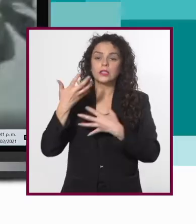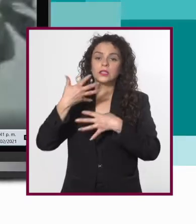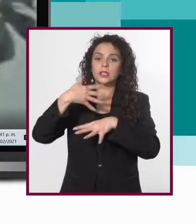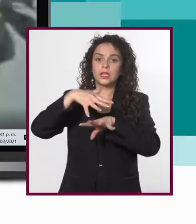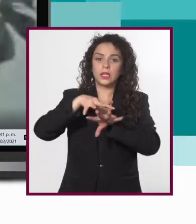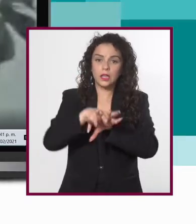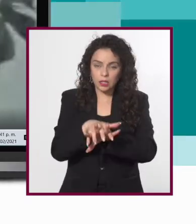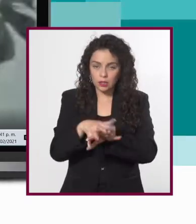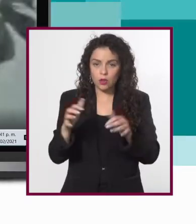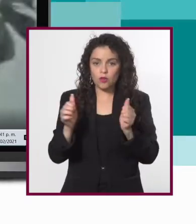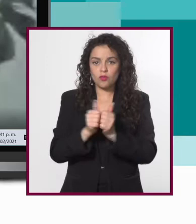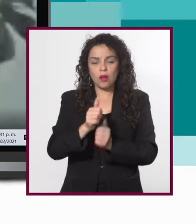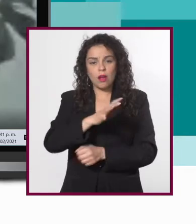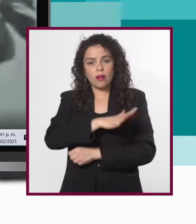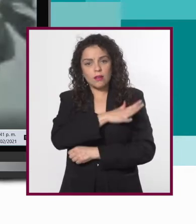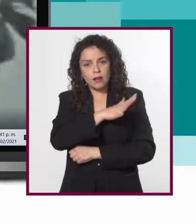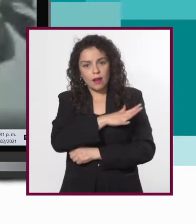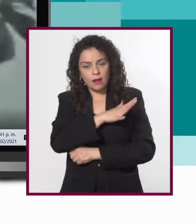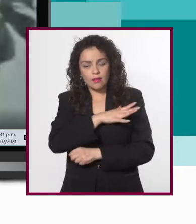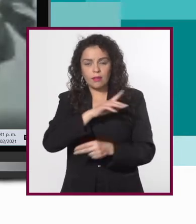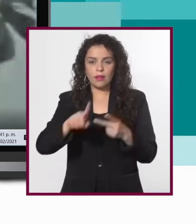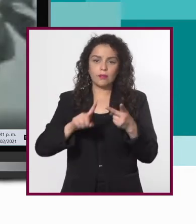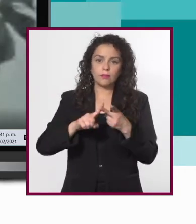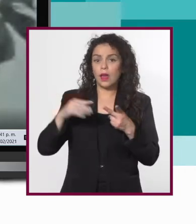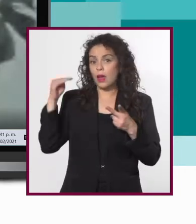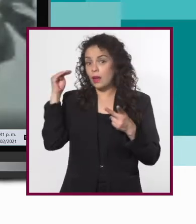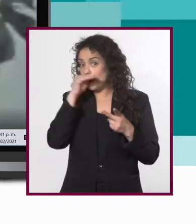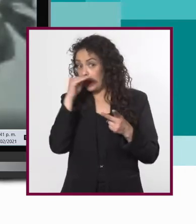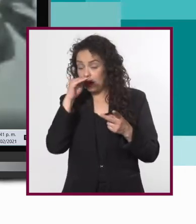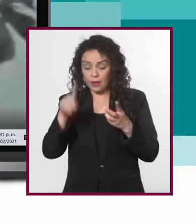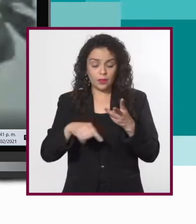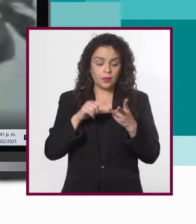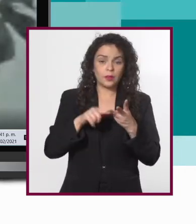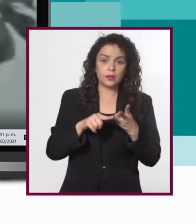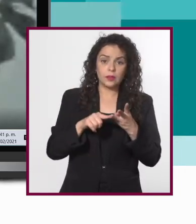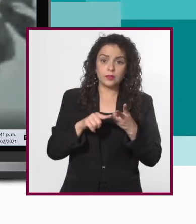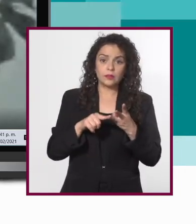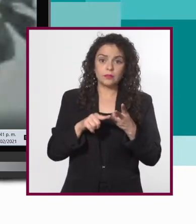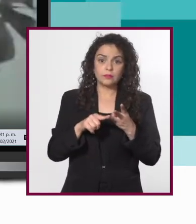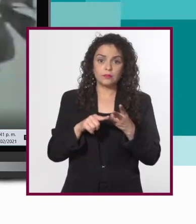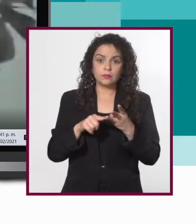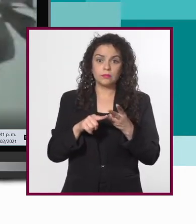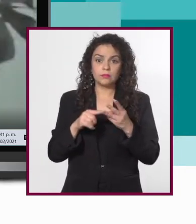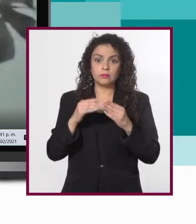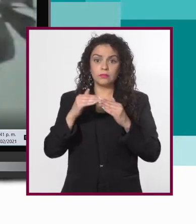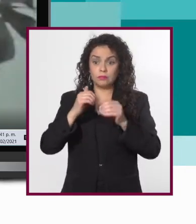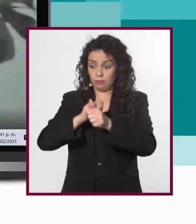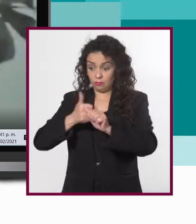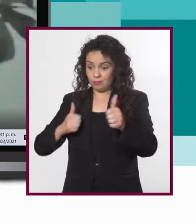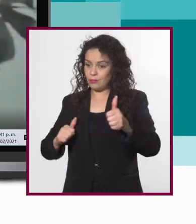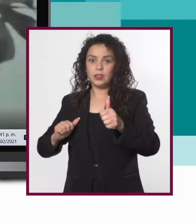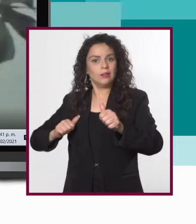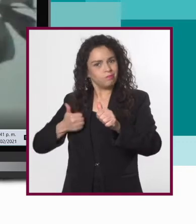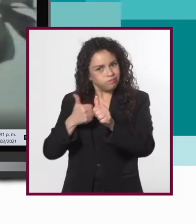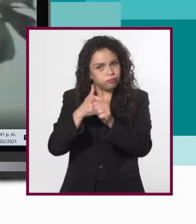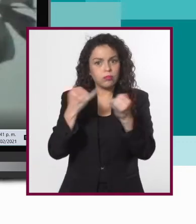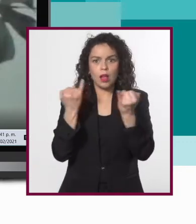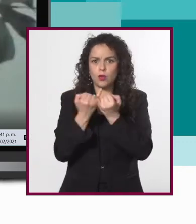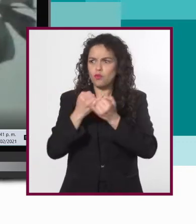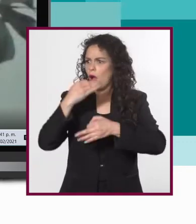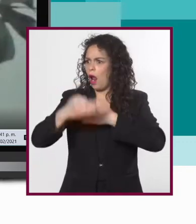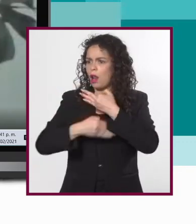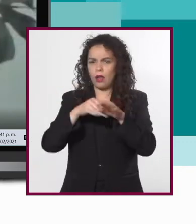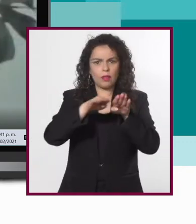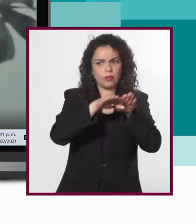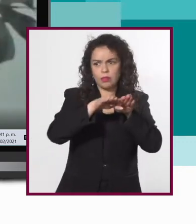inclusiva, de calidad, gratuita, en igualdad de condiciones con todos